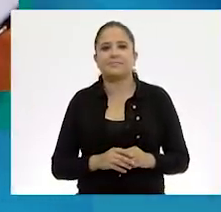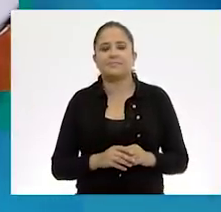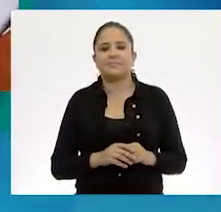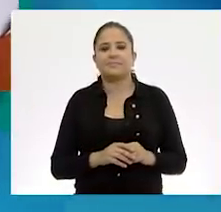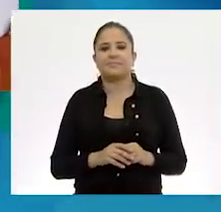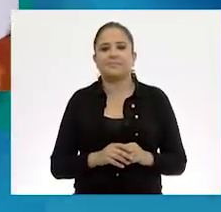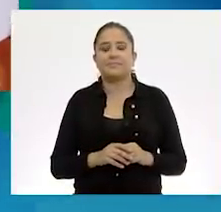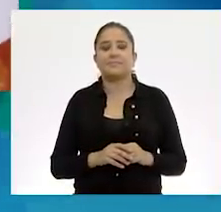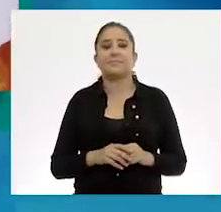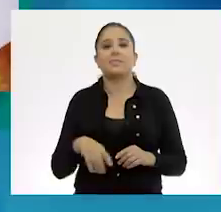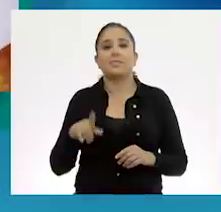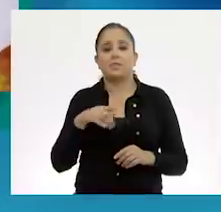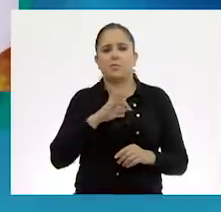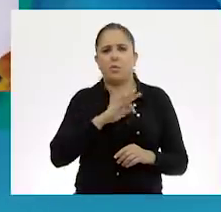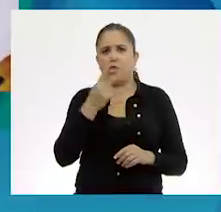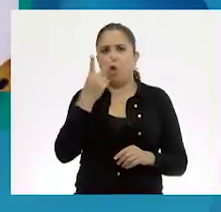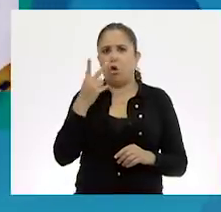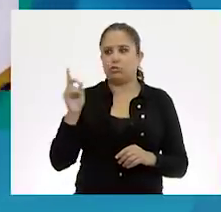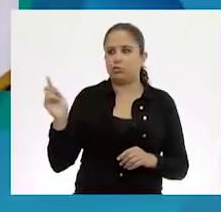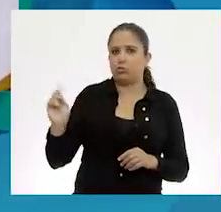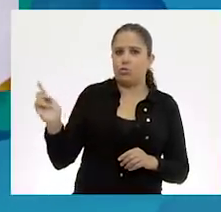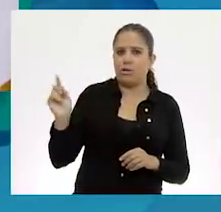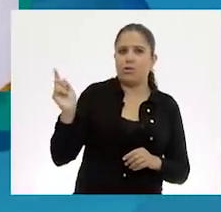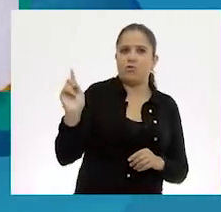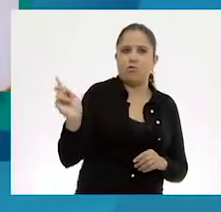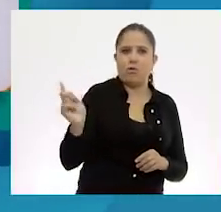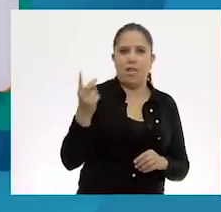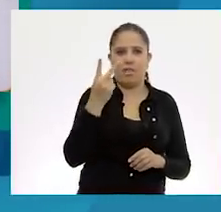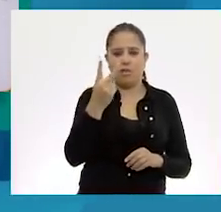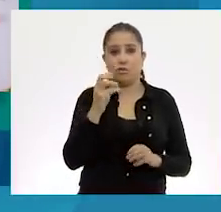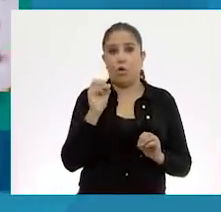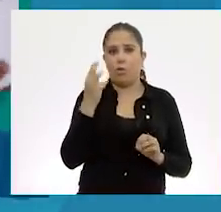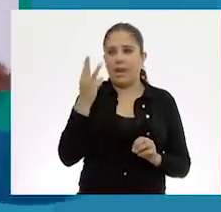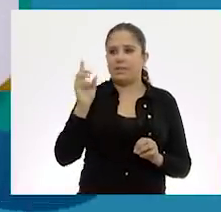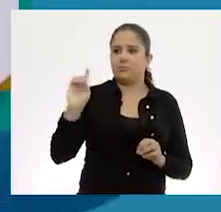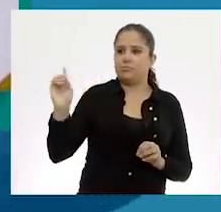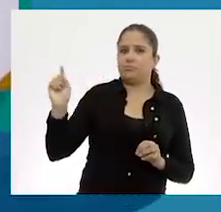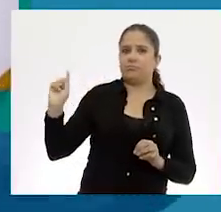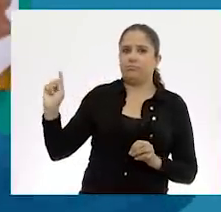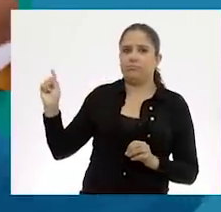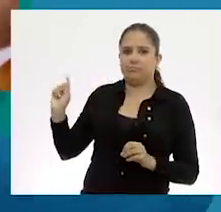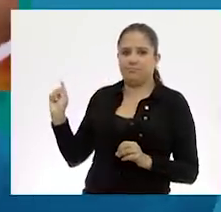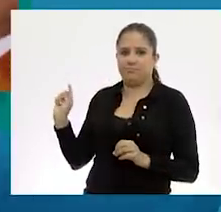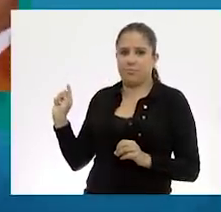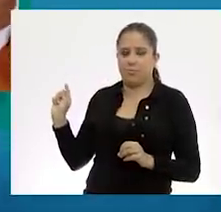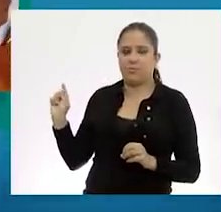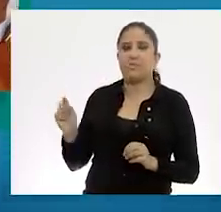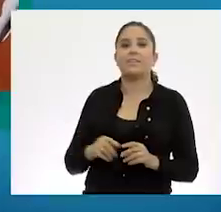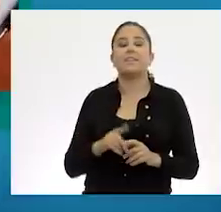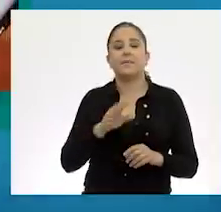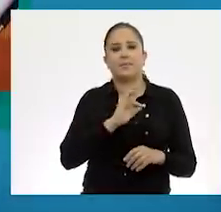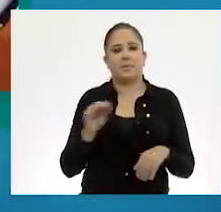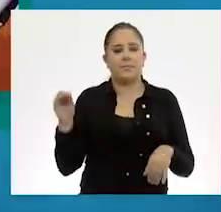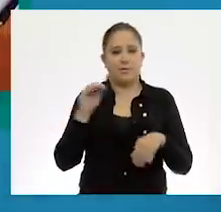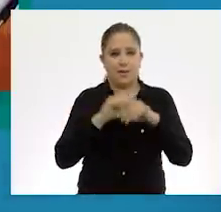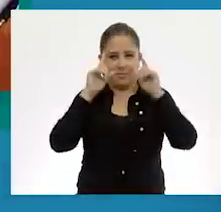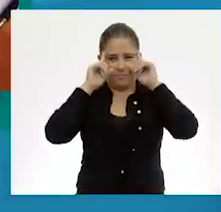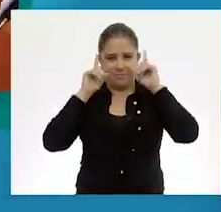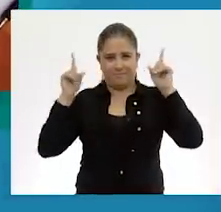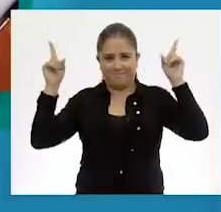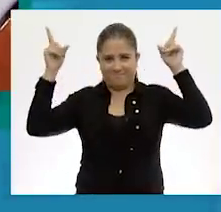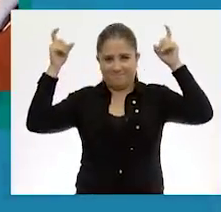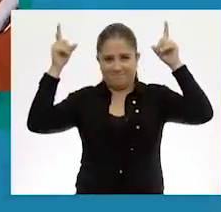Podrían ser dos colas. O tres. Podemos ponerle antena.